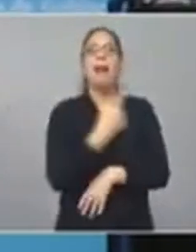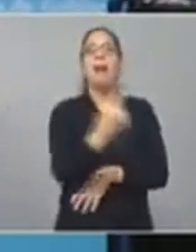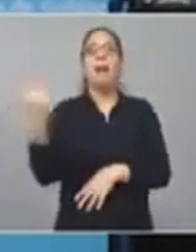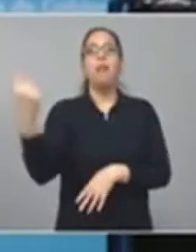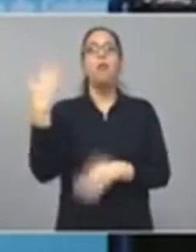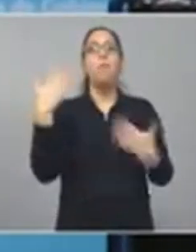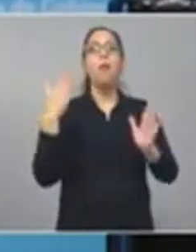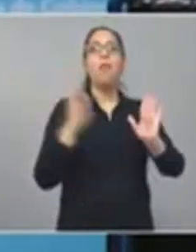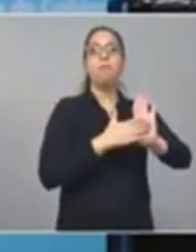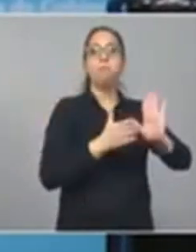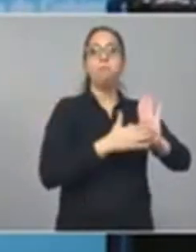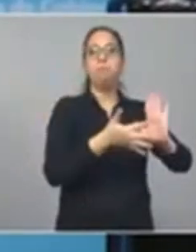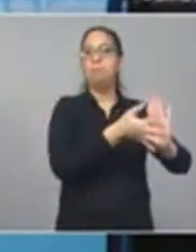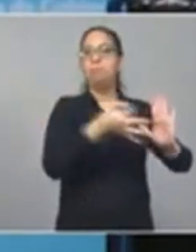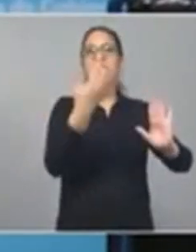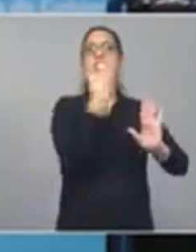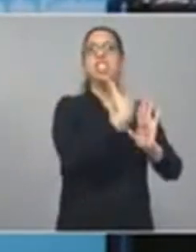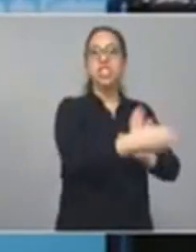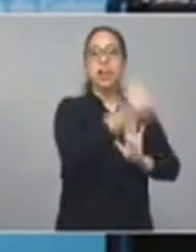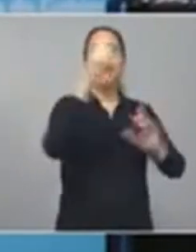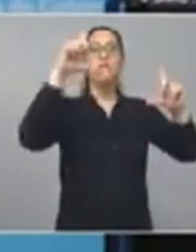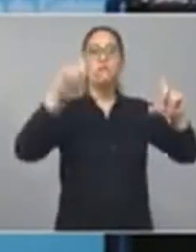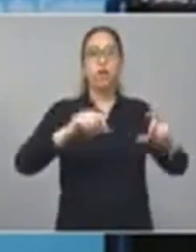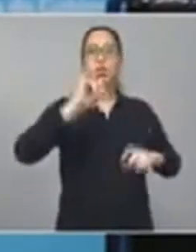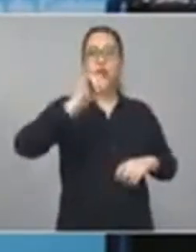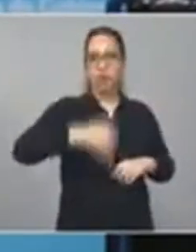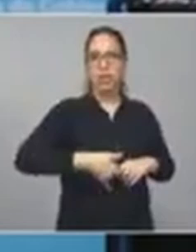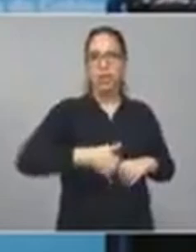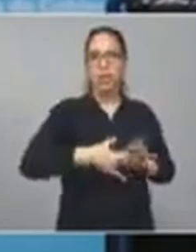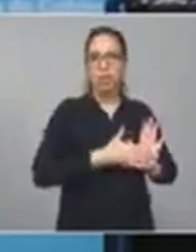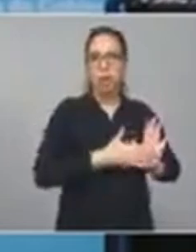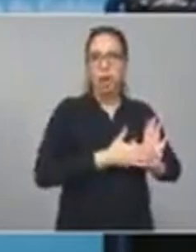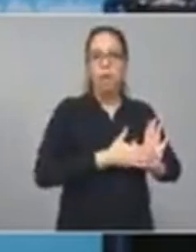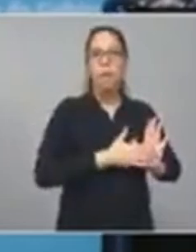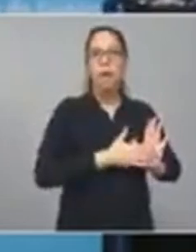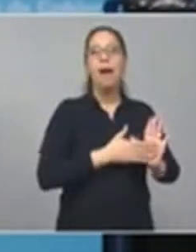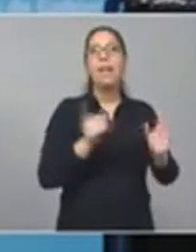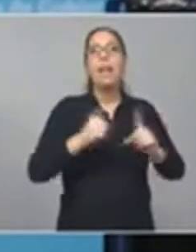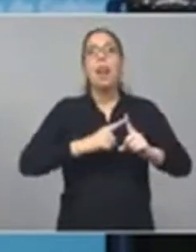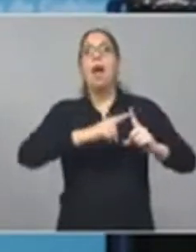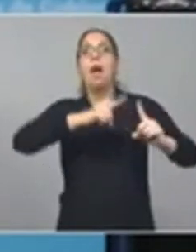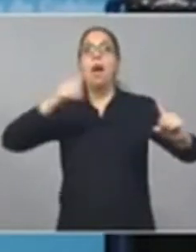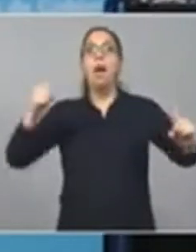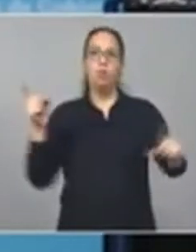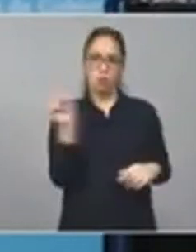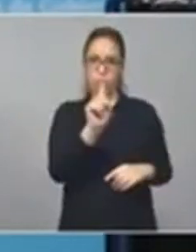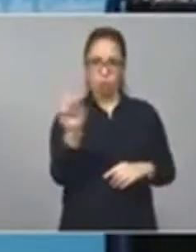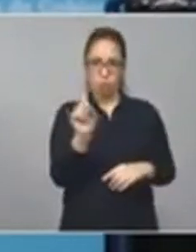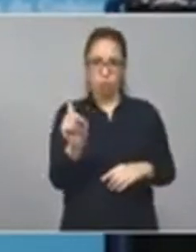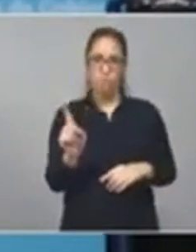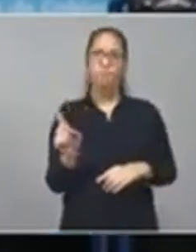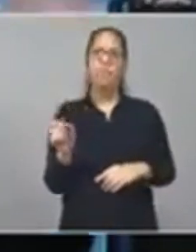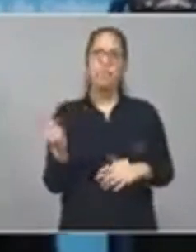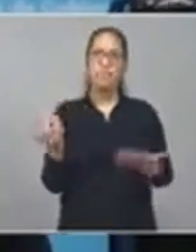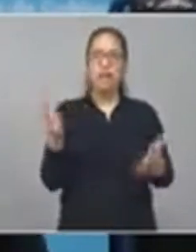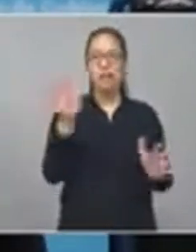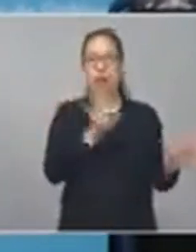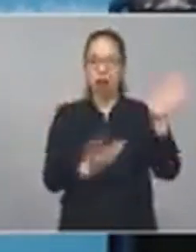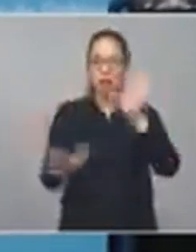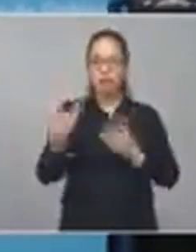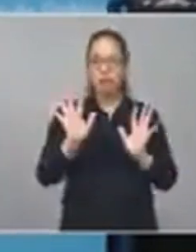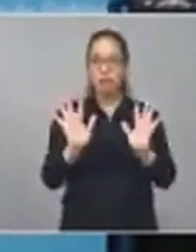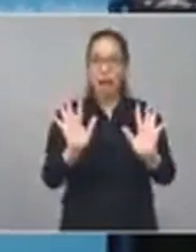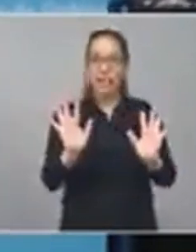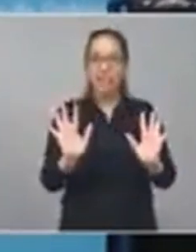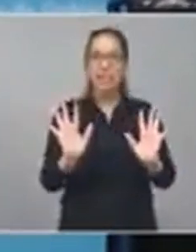el registro fotográfico y al mismo tiempo no se hace tan extenso. Así que vamos a tratar de hacer